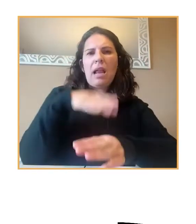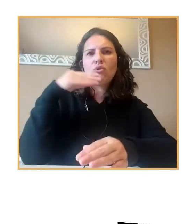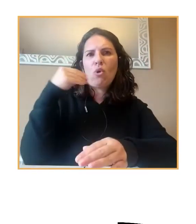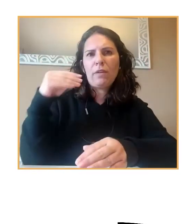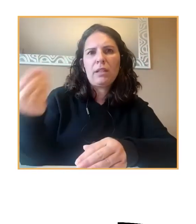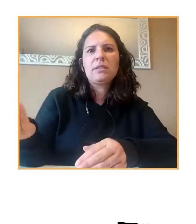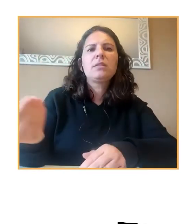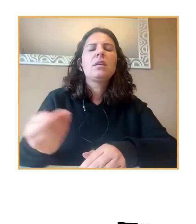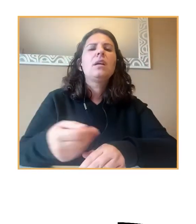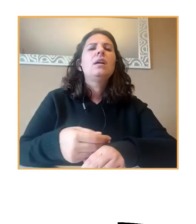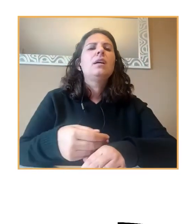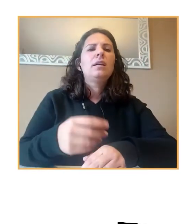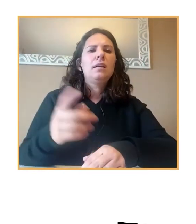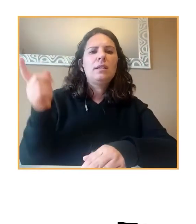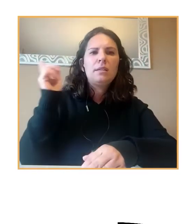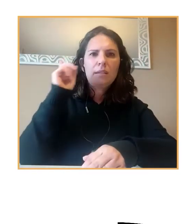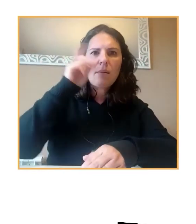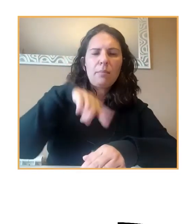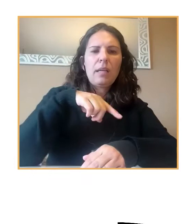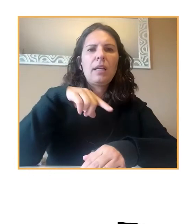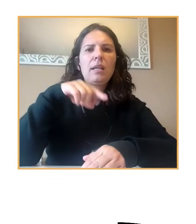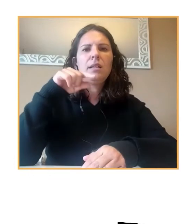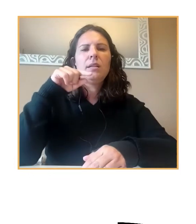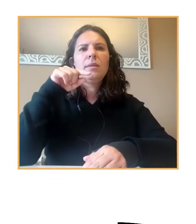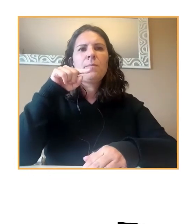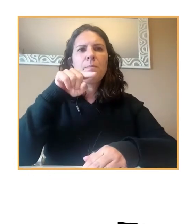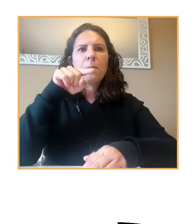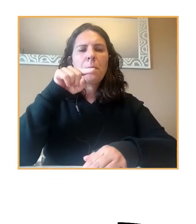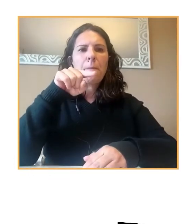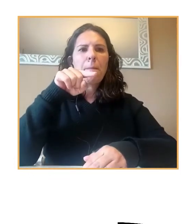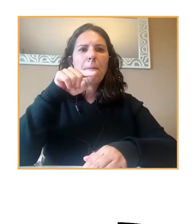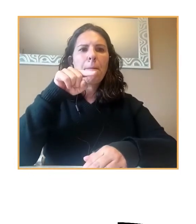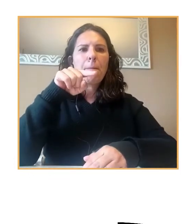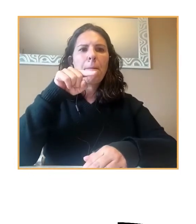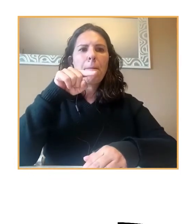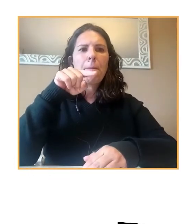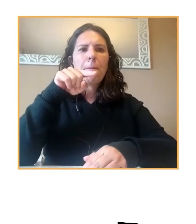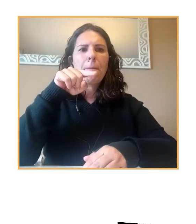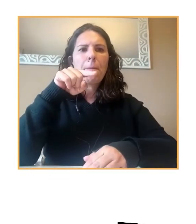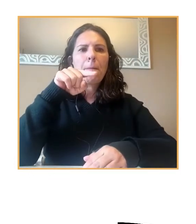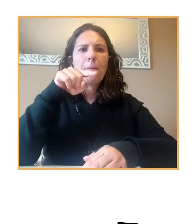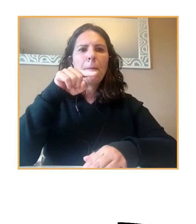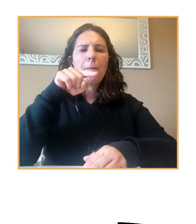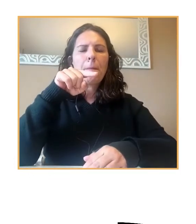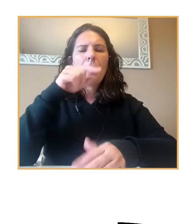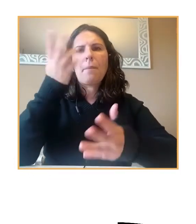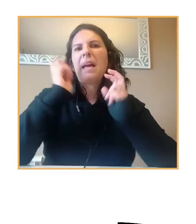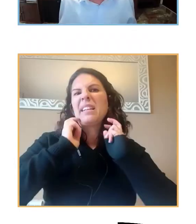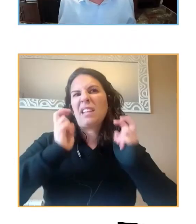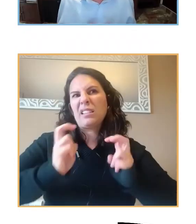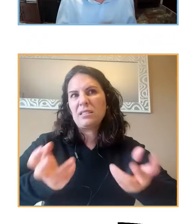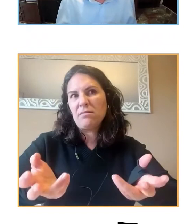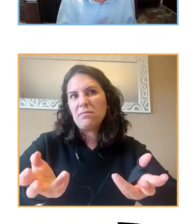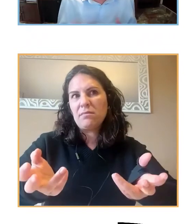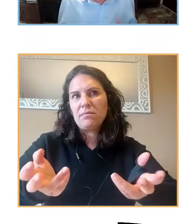pues también han sufrido este tipo de estrés, ¿no? Aparecen